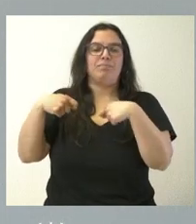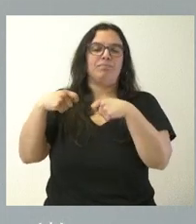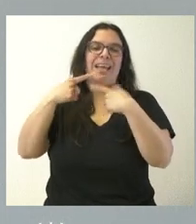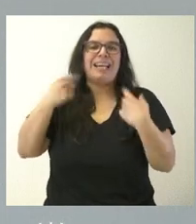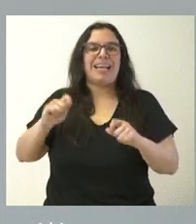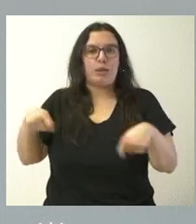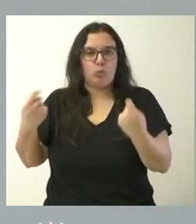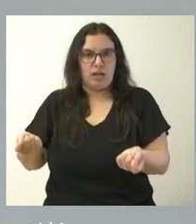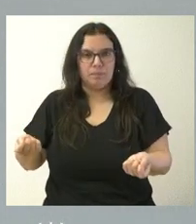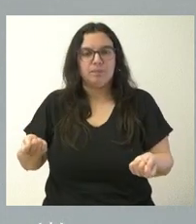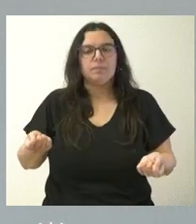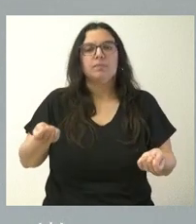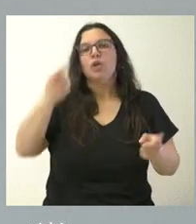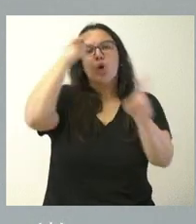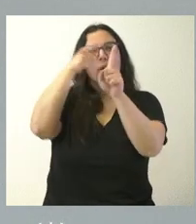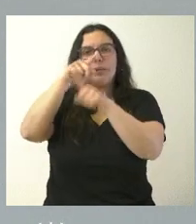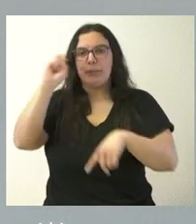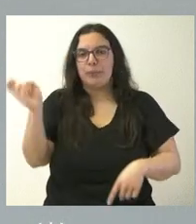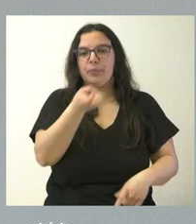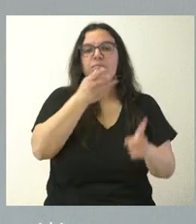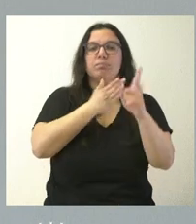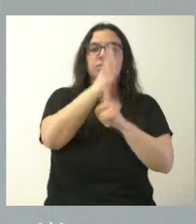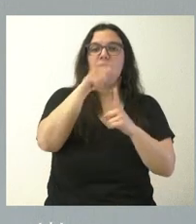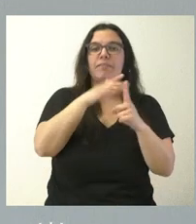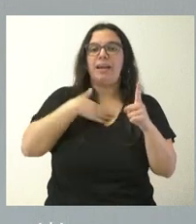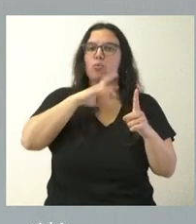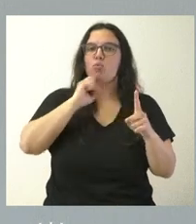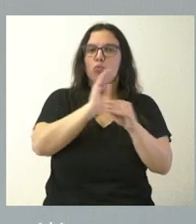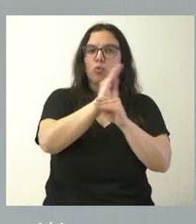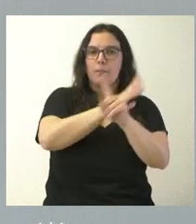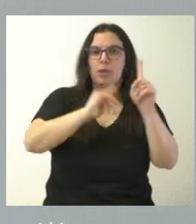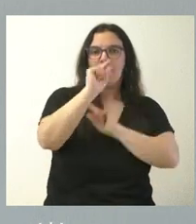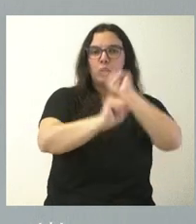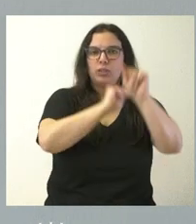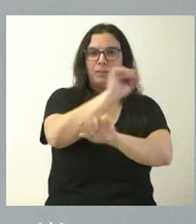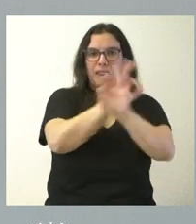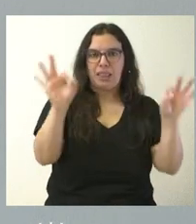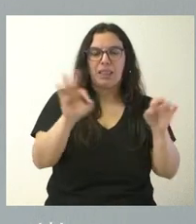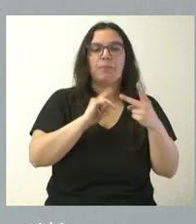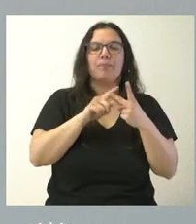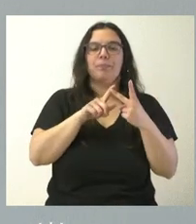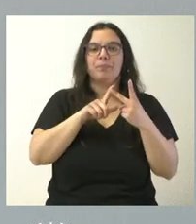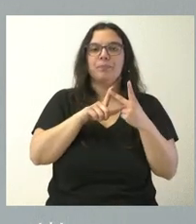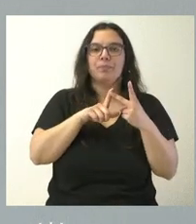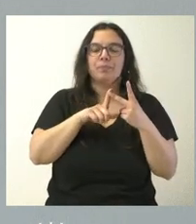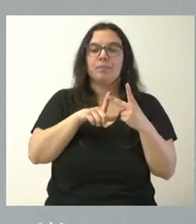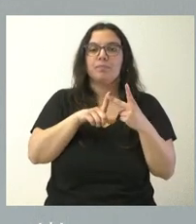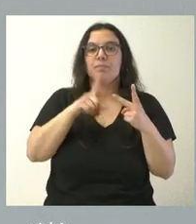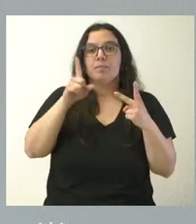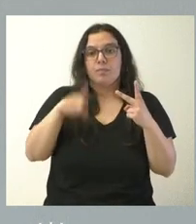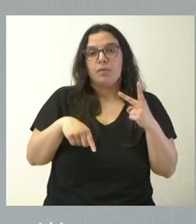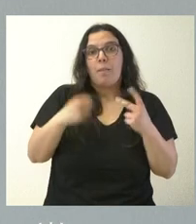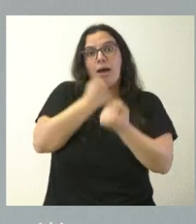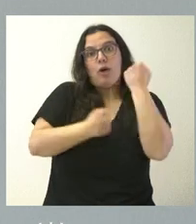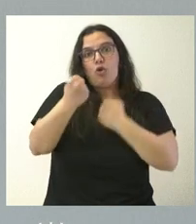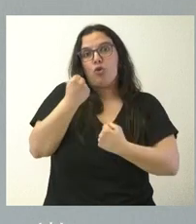Conseguimos varios objetivos, que el suministro sea ecológico y neutro en emisiones de carbono, que haya un ahorro